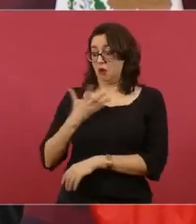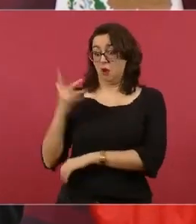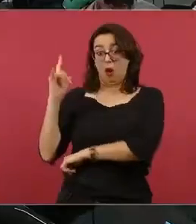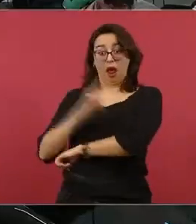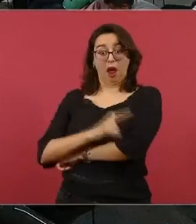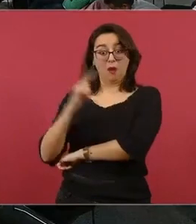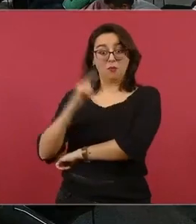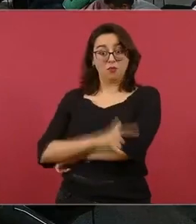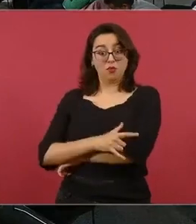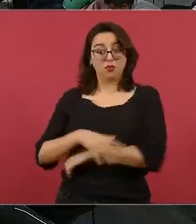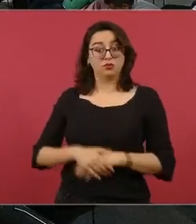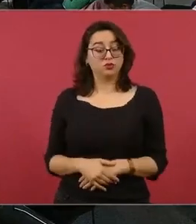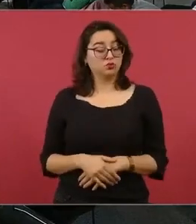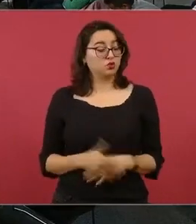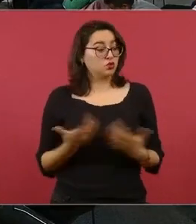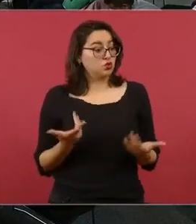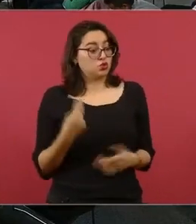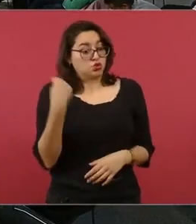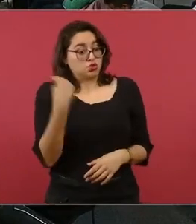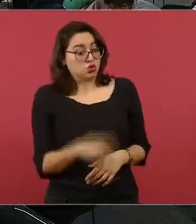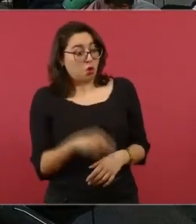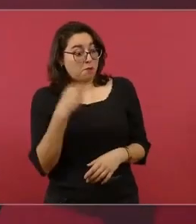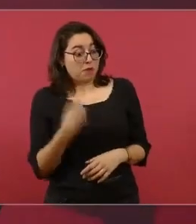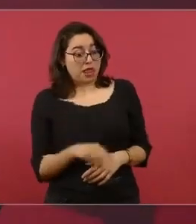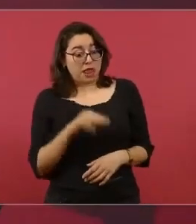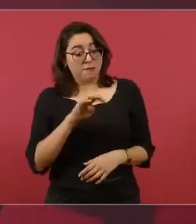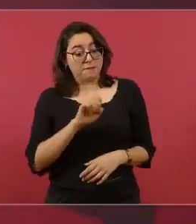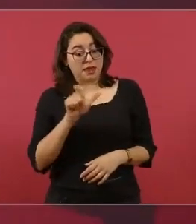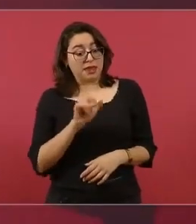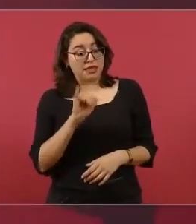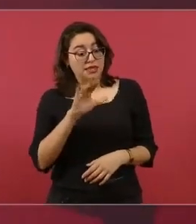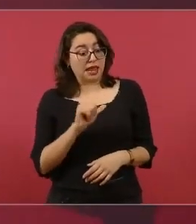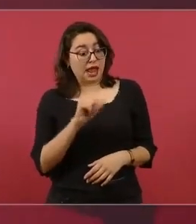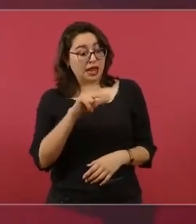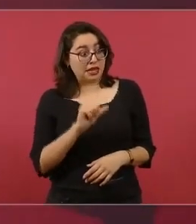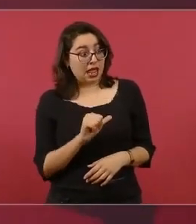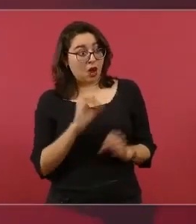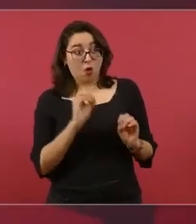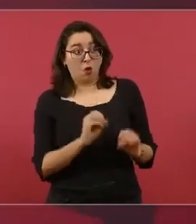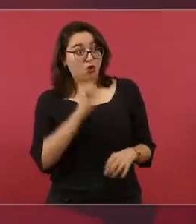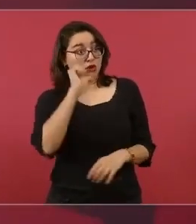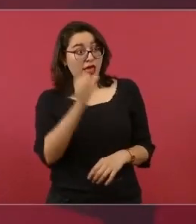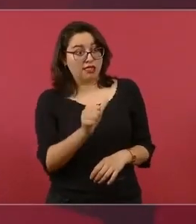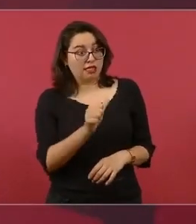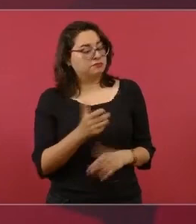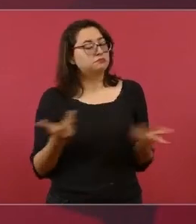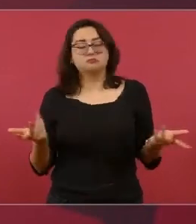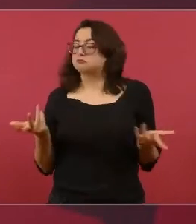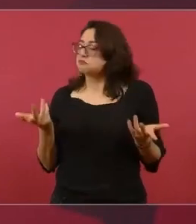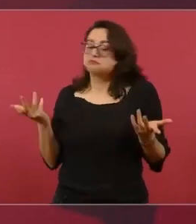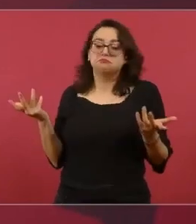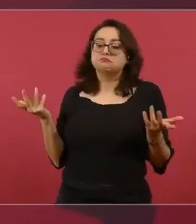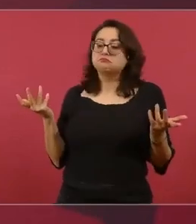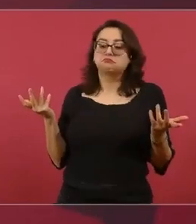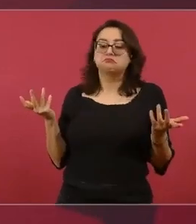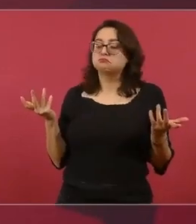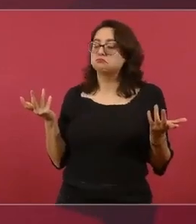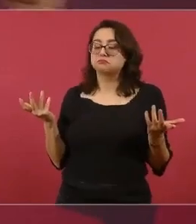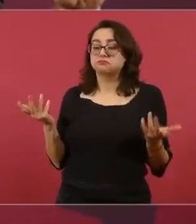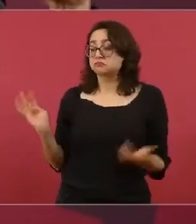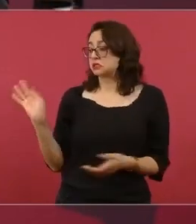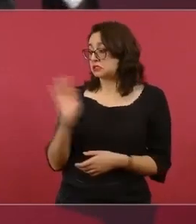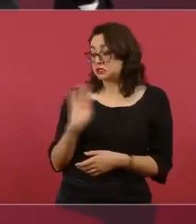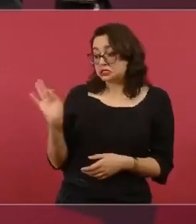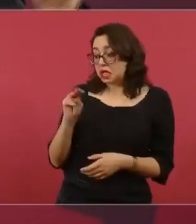Con o sin el nombre de mexicana. Sí, con o sin el nombre de mexicana. Entonces, porque tendríamos que buscar, ya estamos buscando que